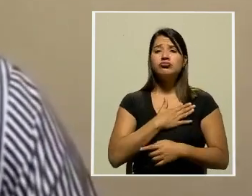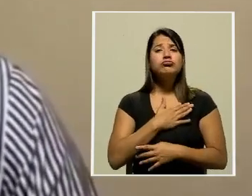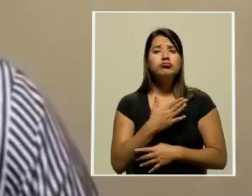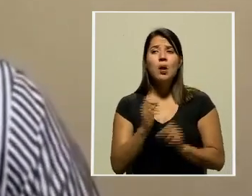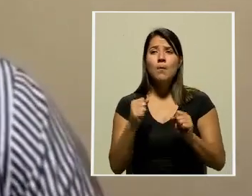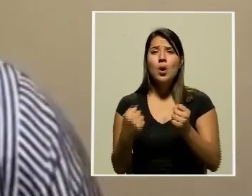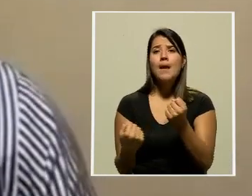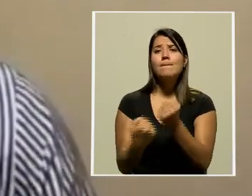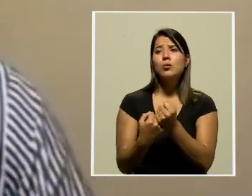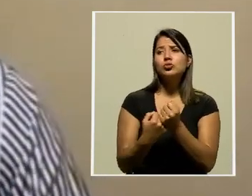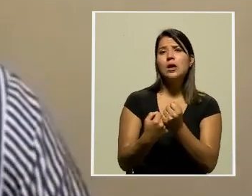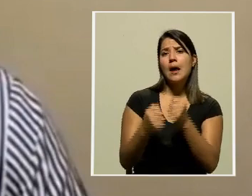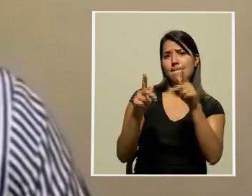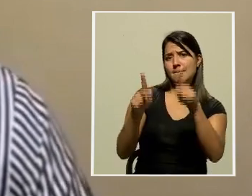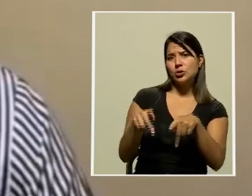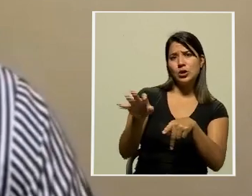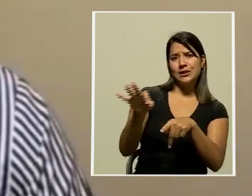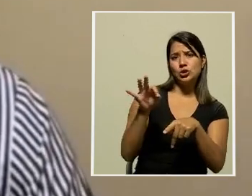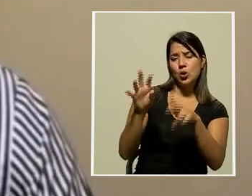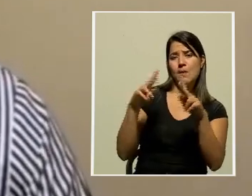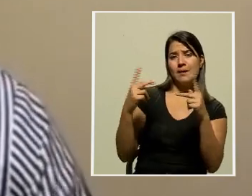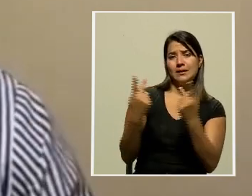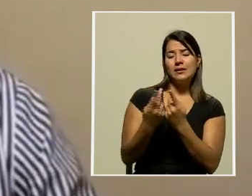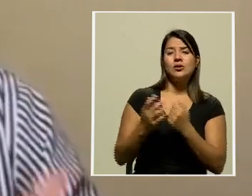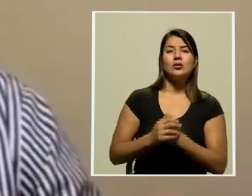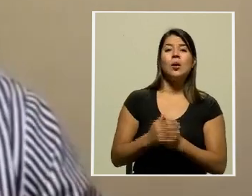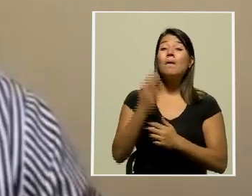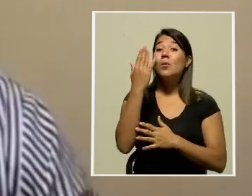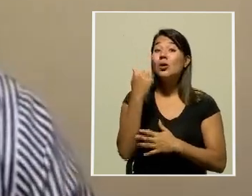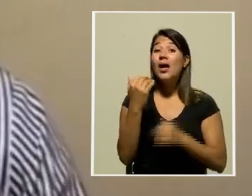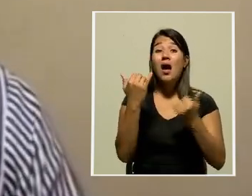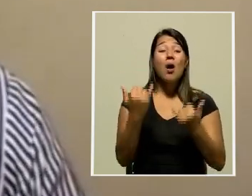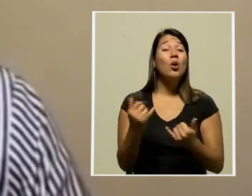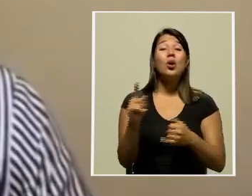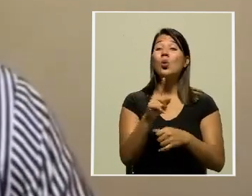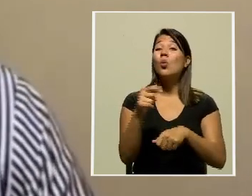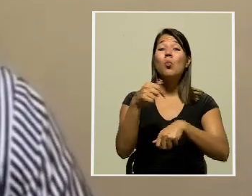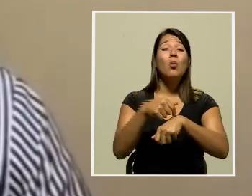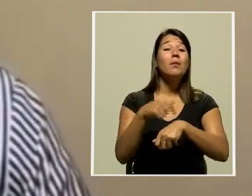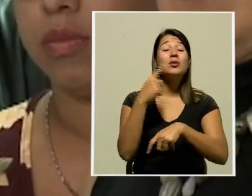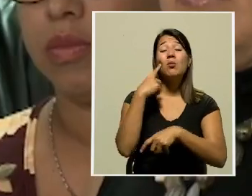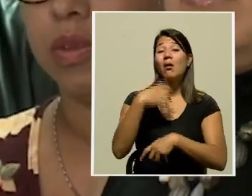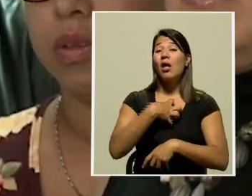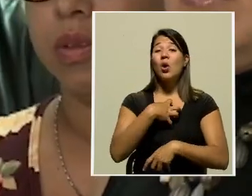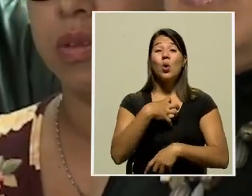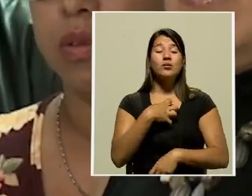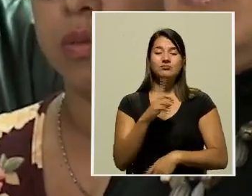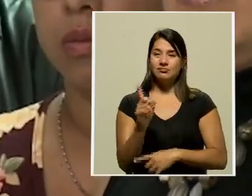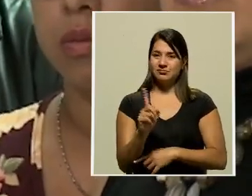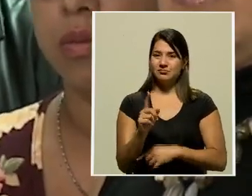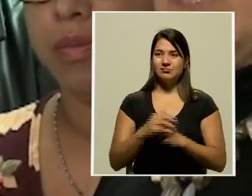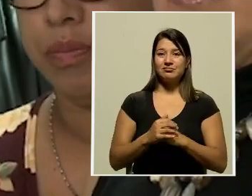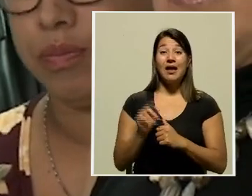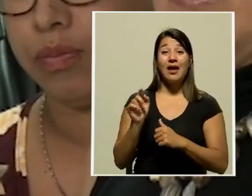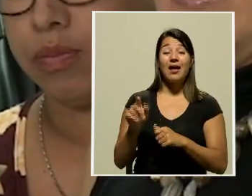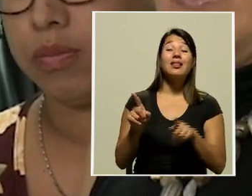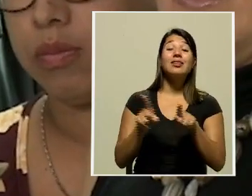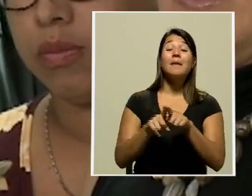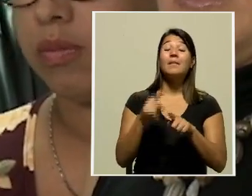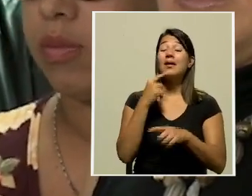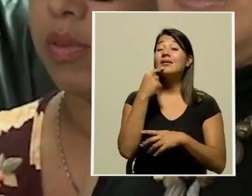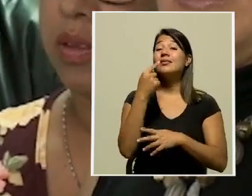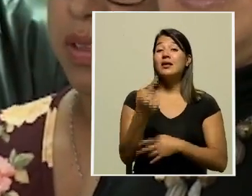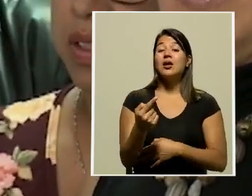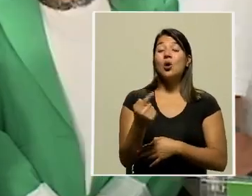apoyar a la persona que pueda generar ese consenso porque no es un momento para nuestro egoísmo. El verde y blanco además expuso que,